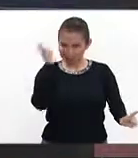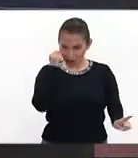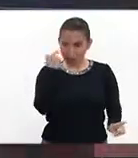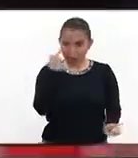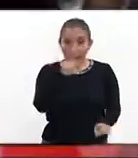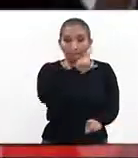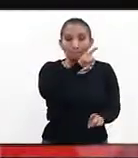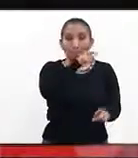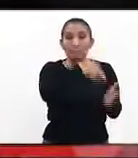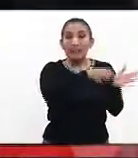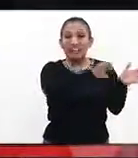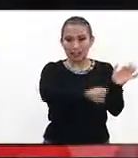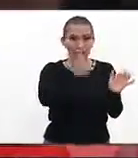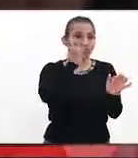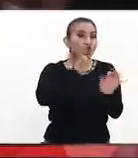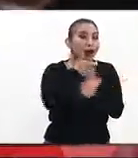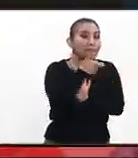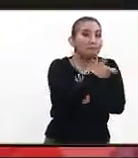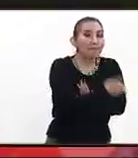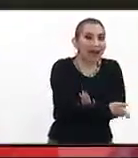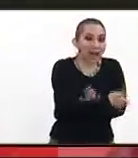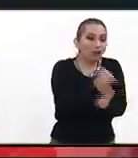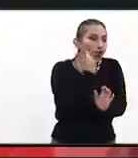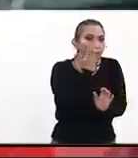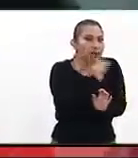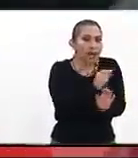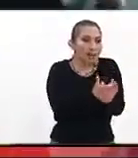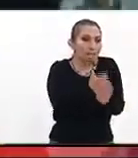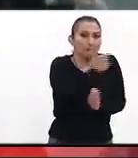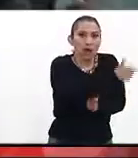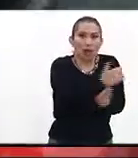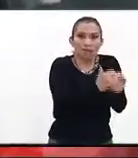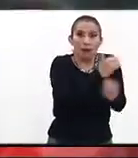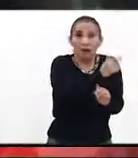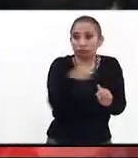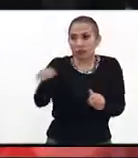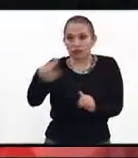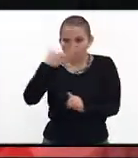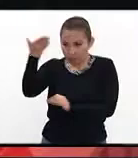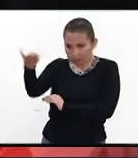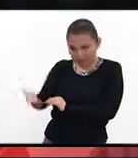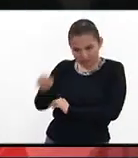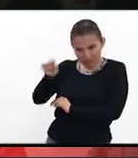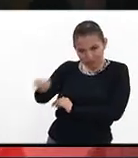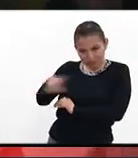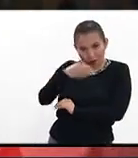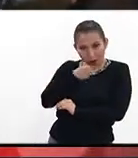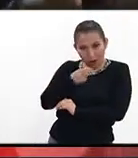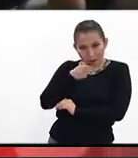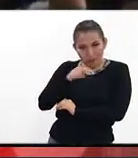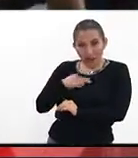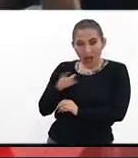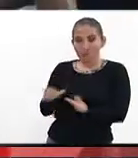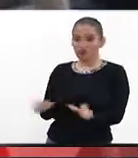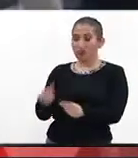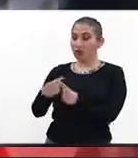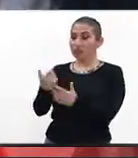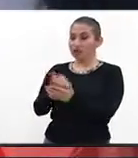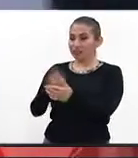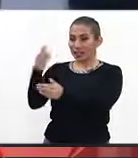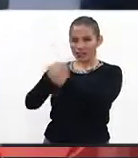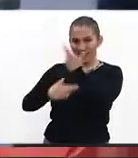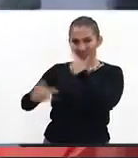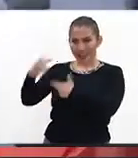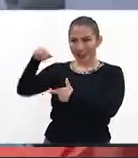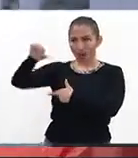cifra, mil quinientos pesos, no le quisieron aumentar este sueldo, pero este tipo que ve en pantalla, refuerzo de Cruz Azul, llega prestado del